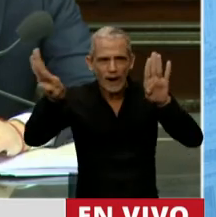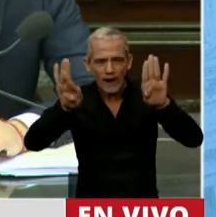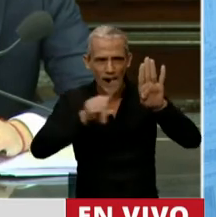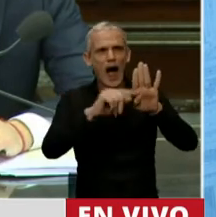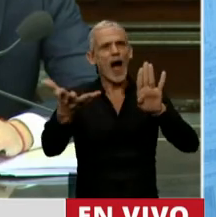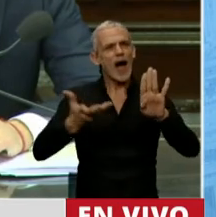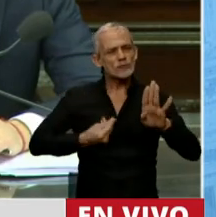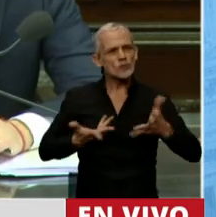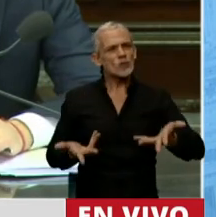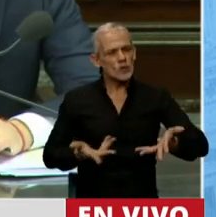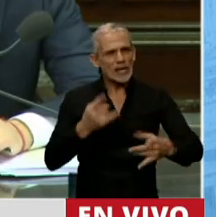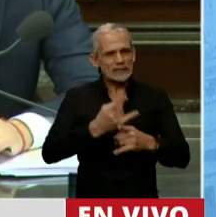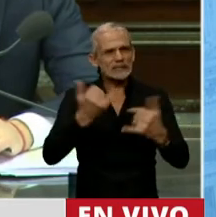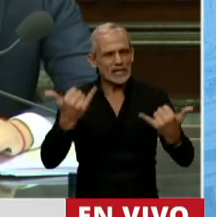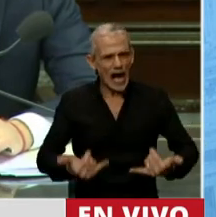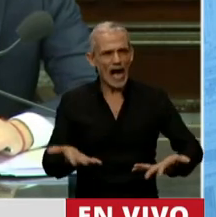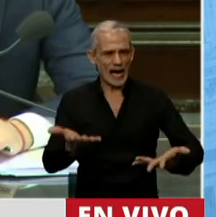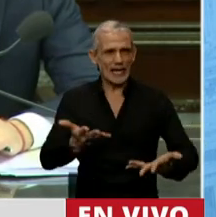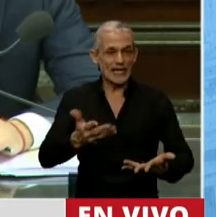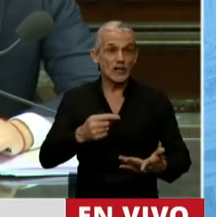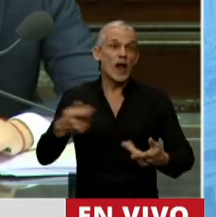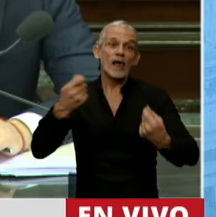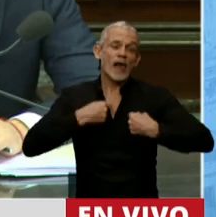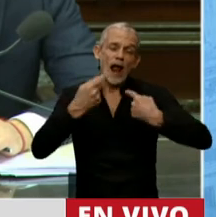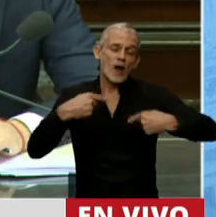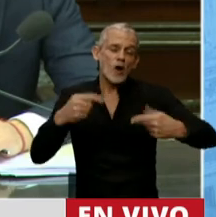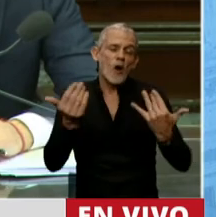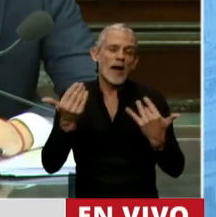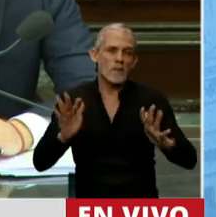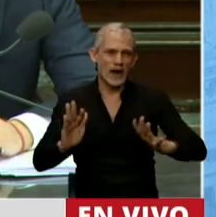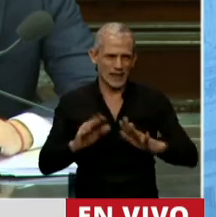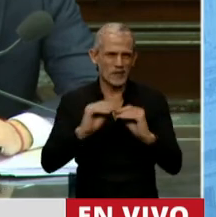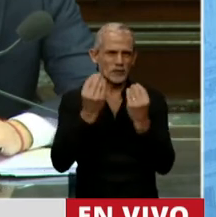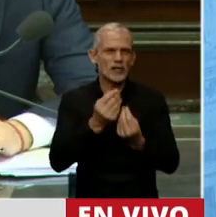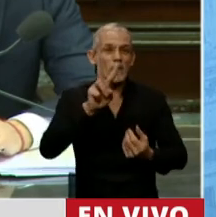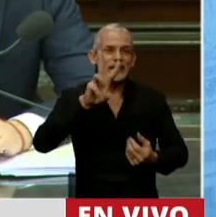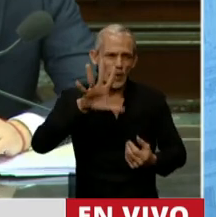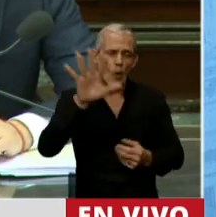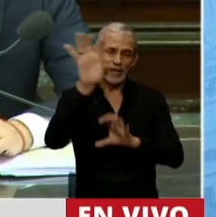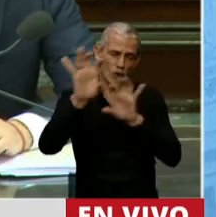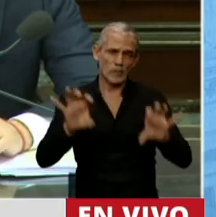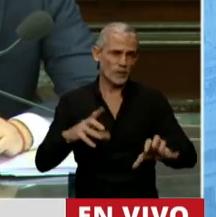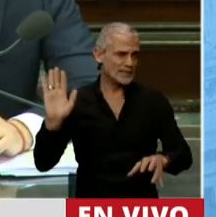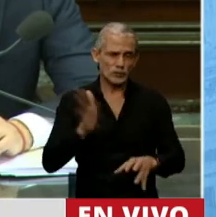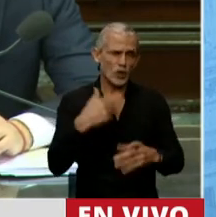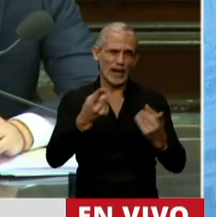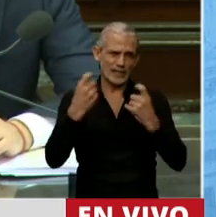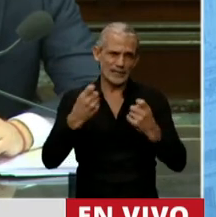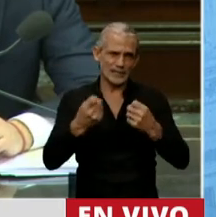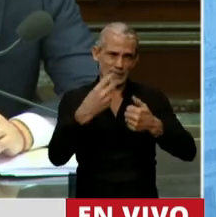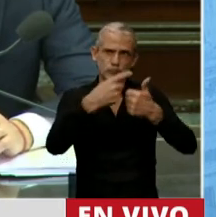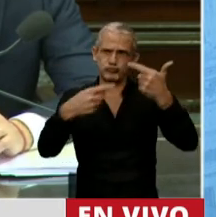nos ayudan y nos dan lo que se puede dar, porque son 24 provincias y todas necesitan